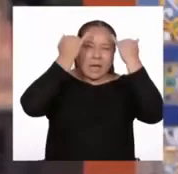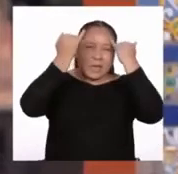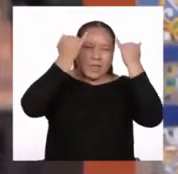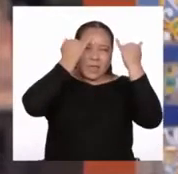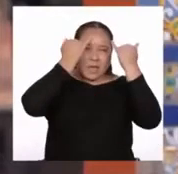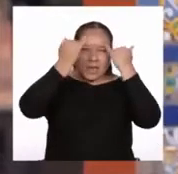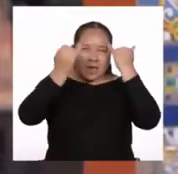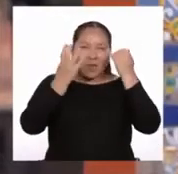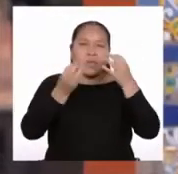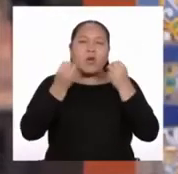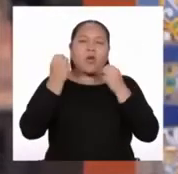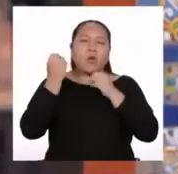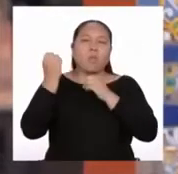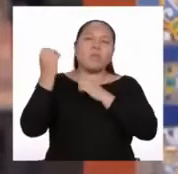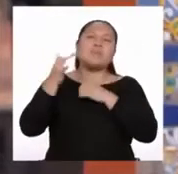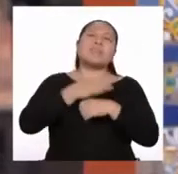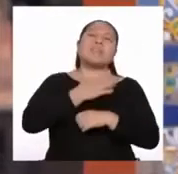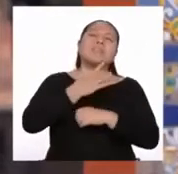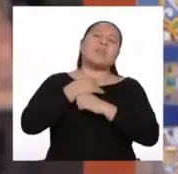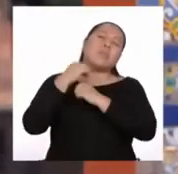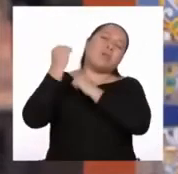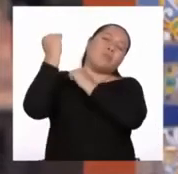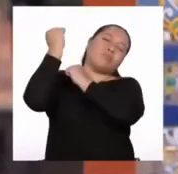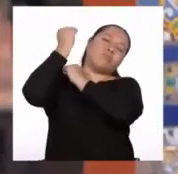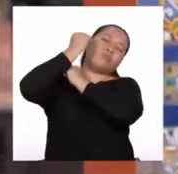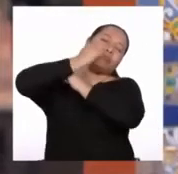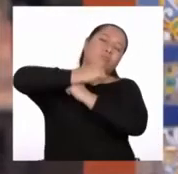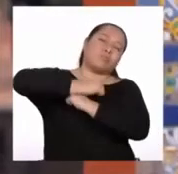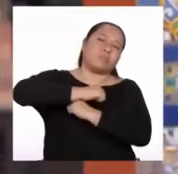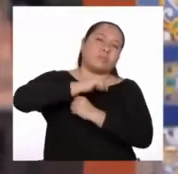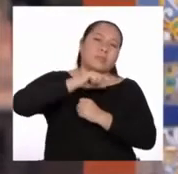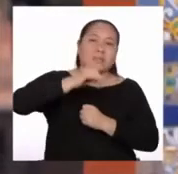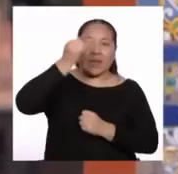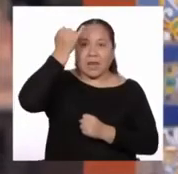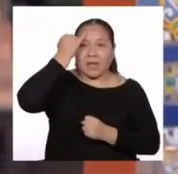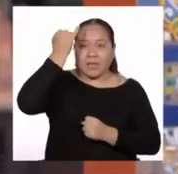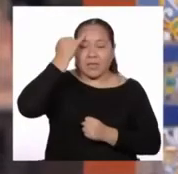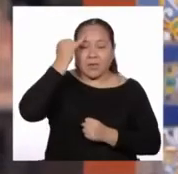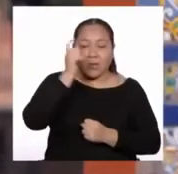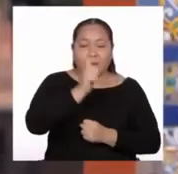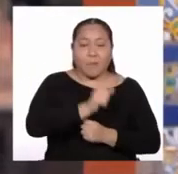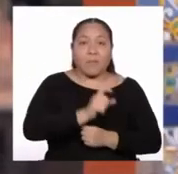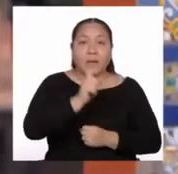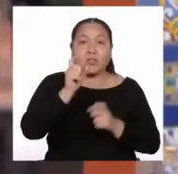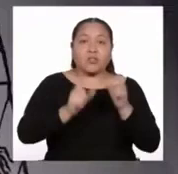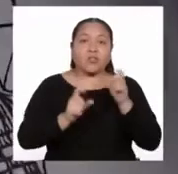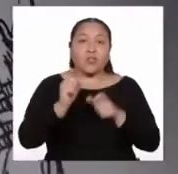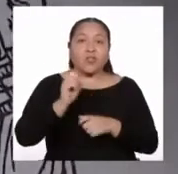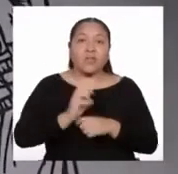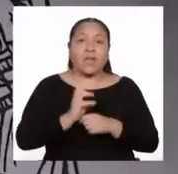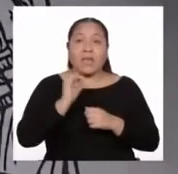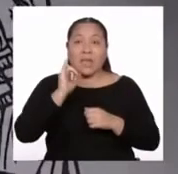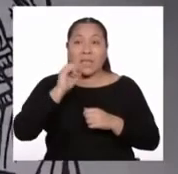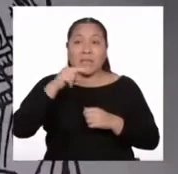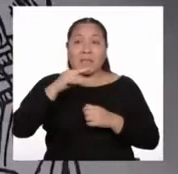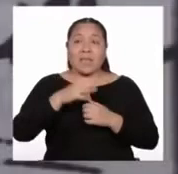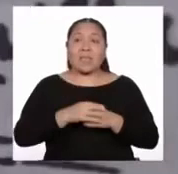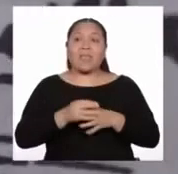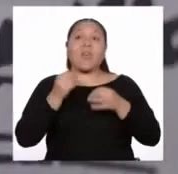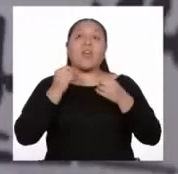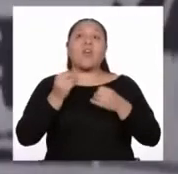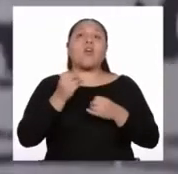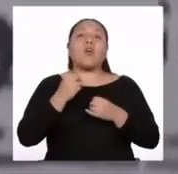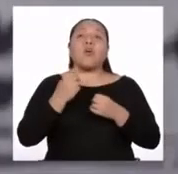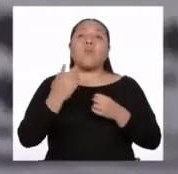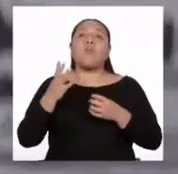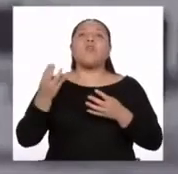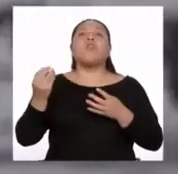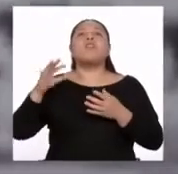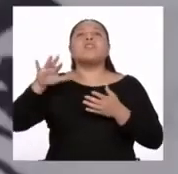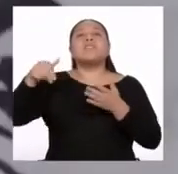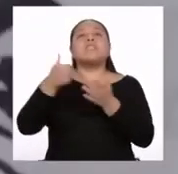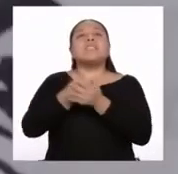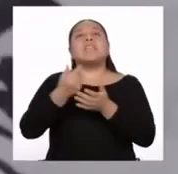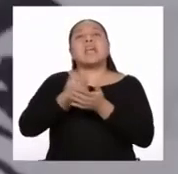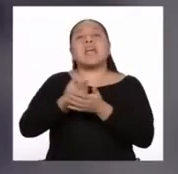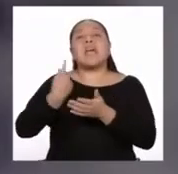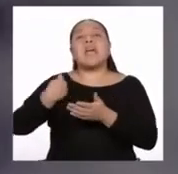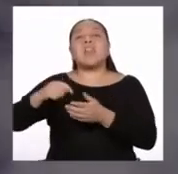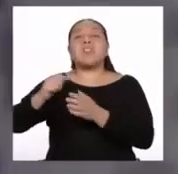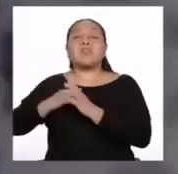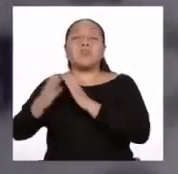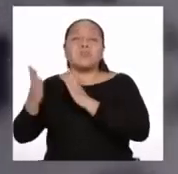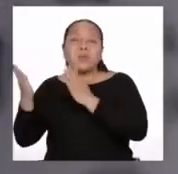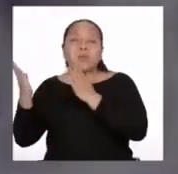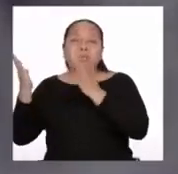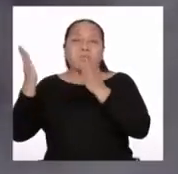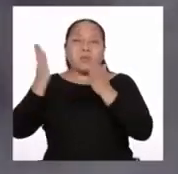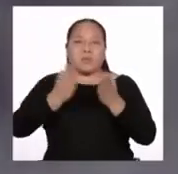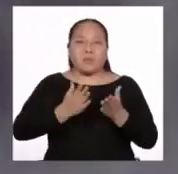vencidos. Propiamente, el punto de vista de un poblador indígena acerca de la invasión europea y de